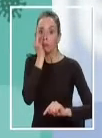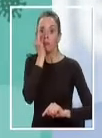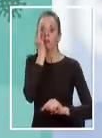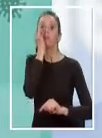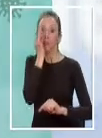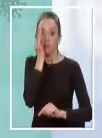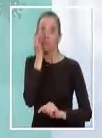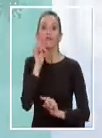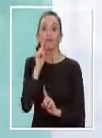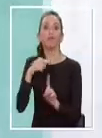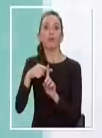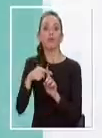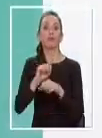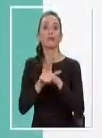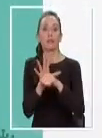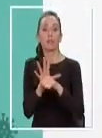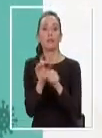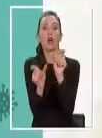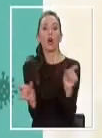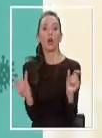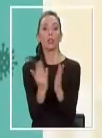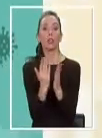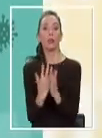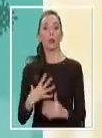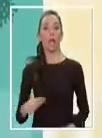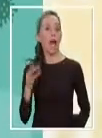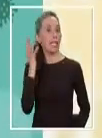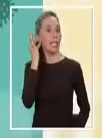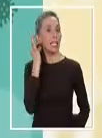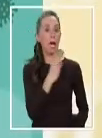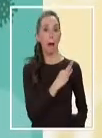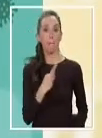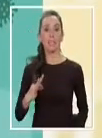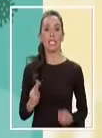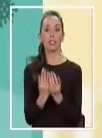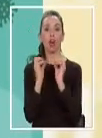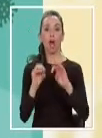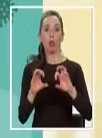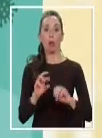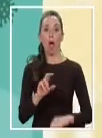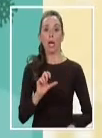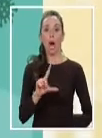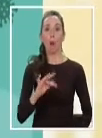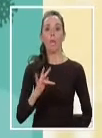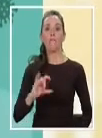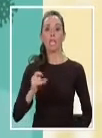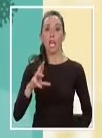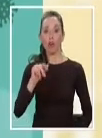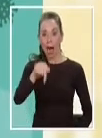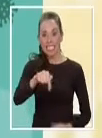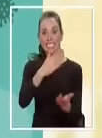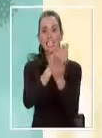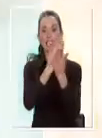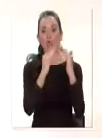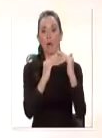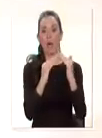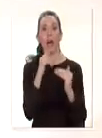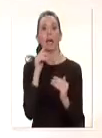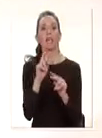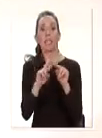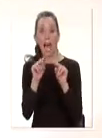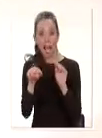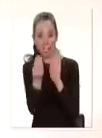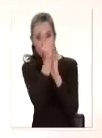casos positivos. Aquí estudian justamente las hijas del ministro de Educación, Raúl Figueroa. Se han diseñado